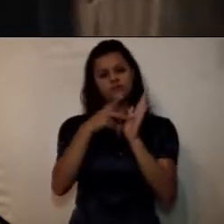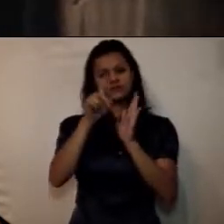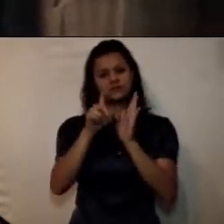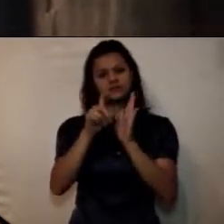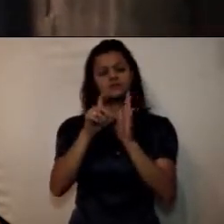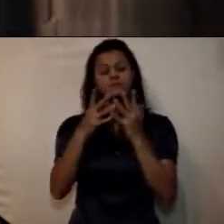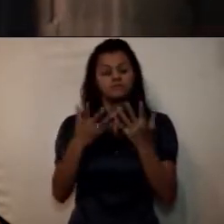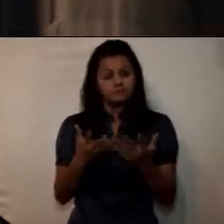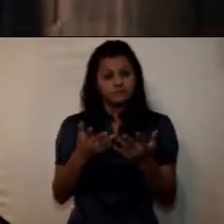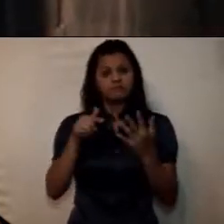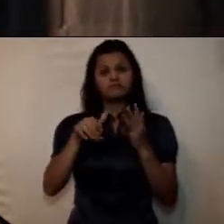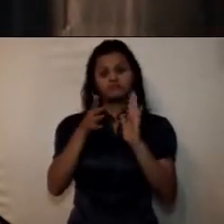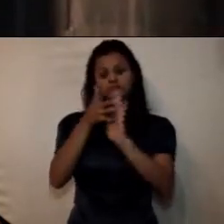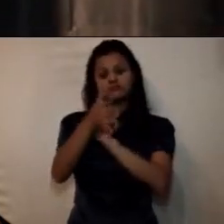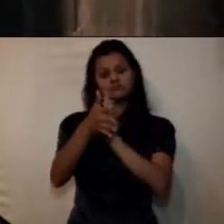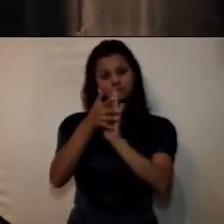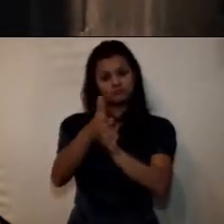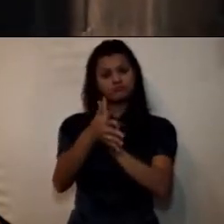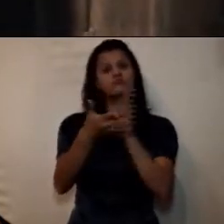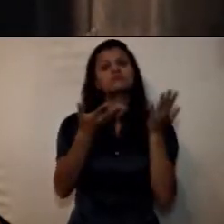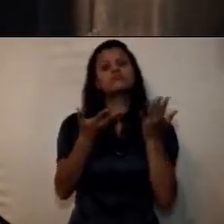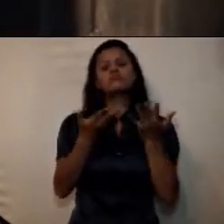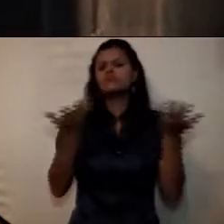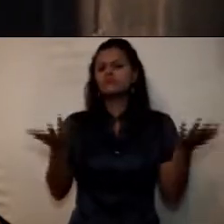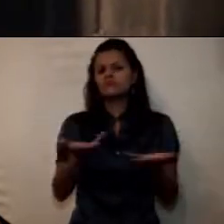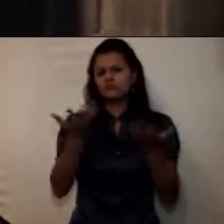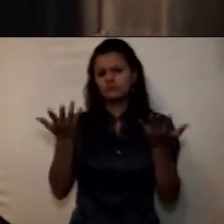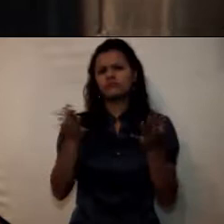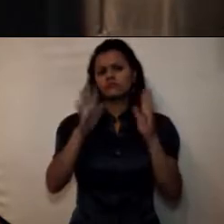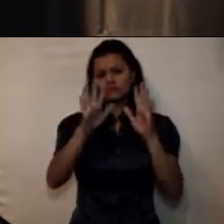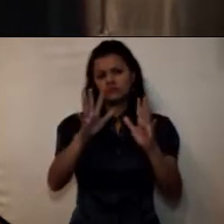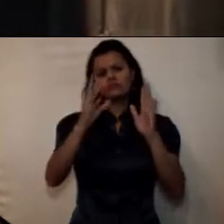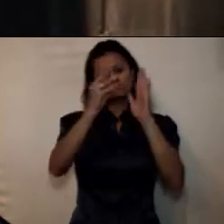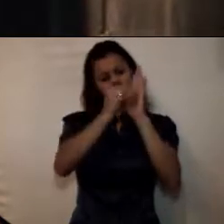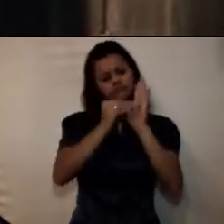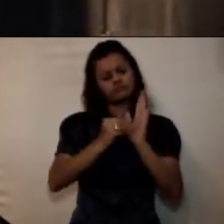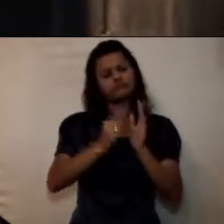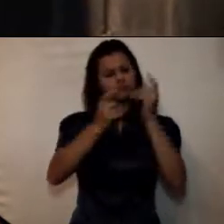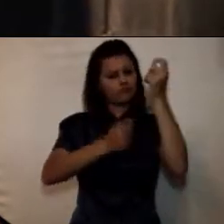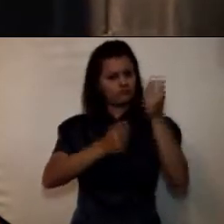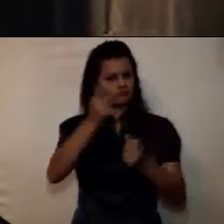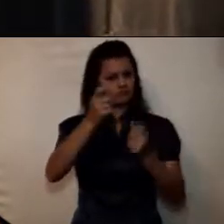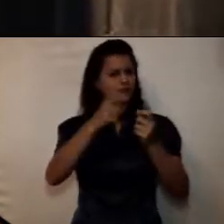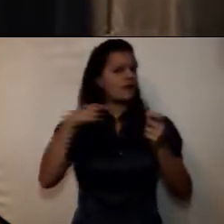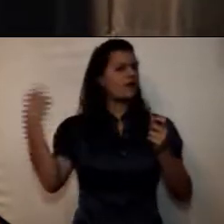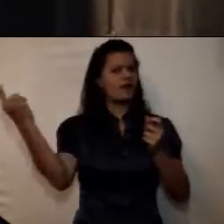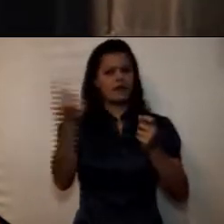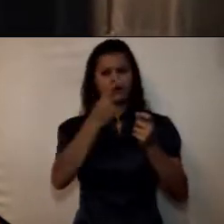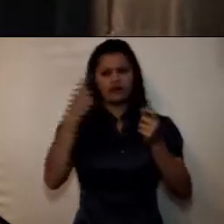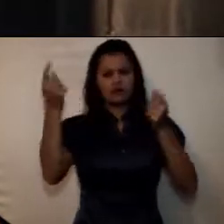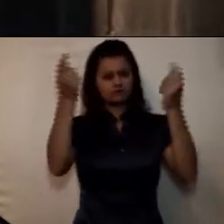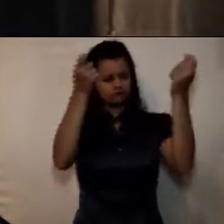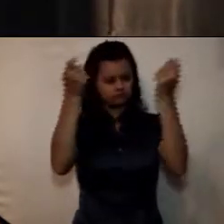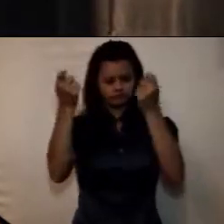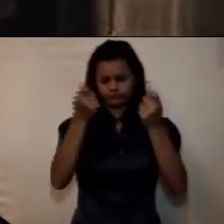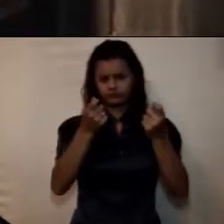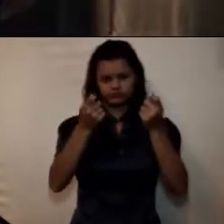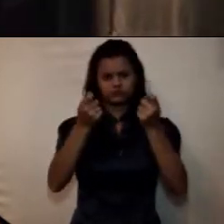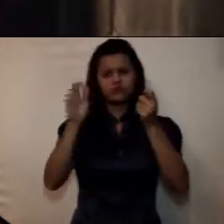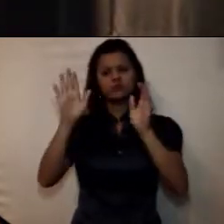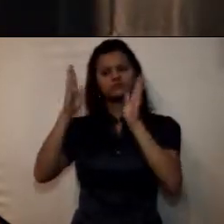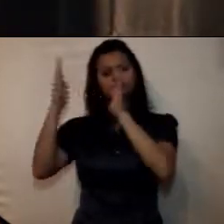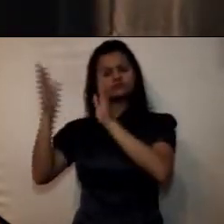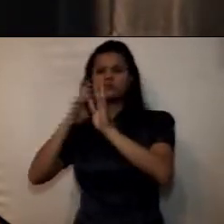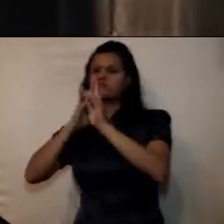está consolidada en los estados financieros en el balance general y en el estado de resultados Vamos